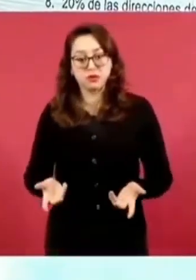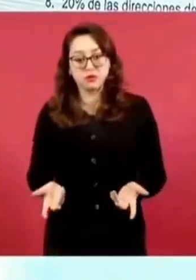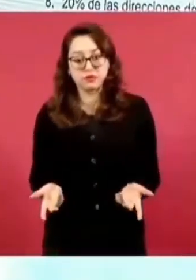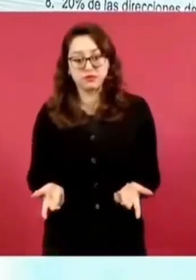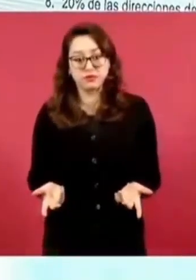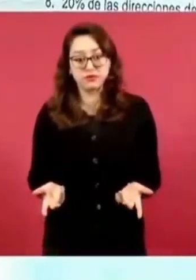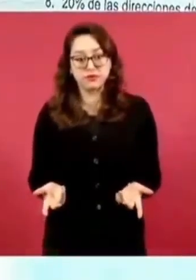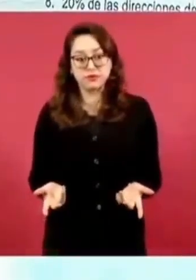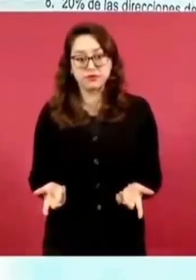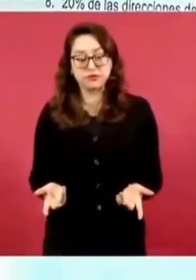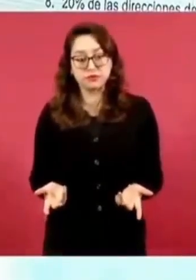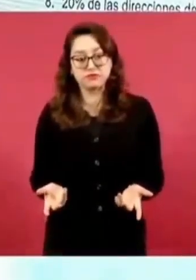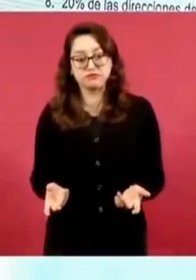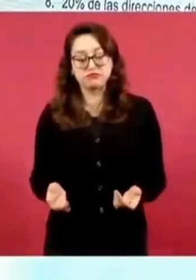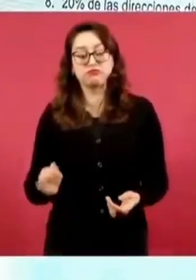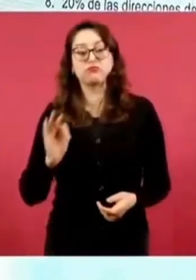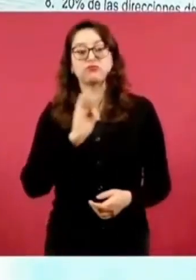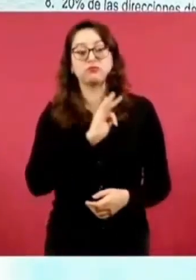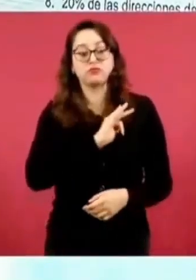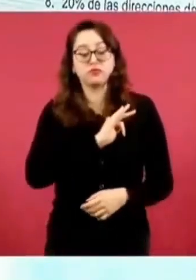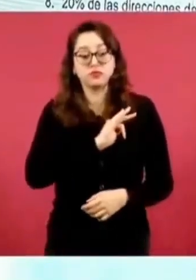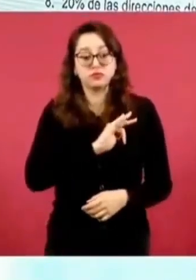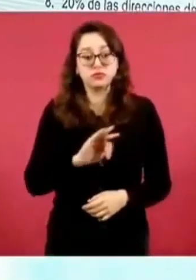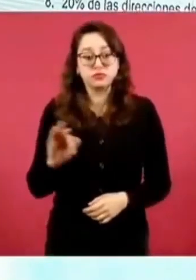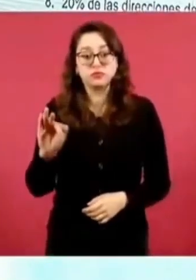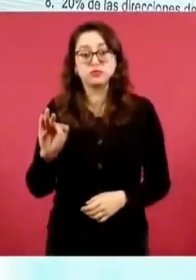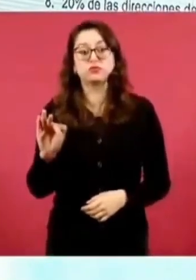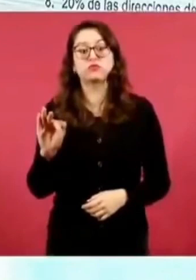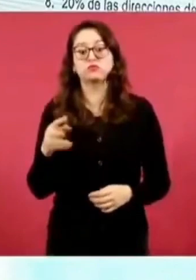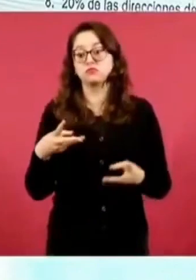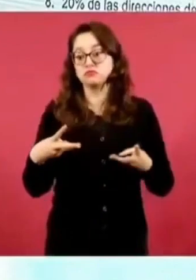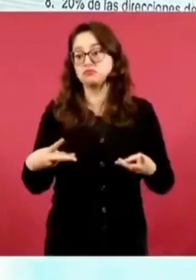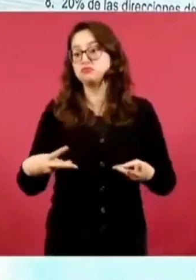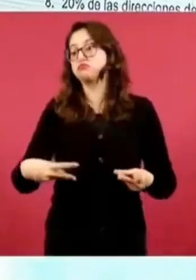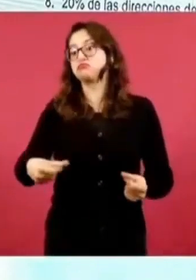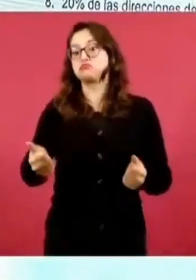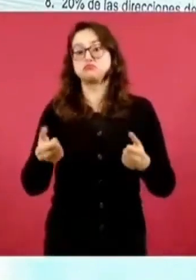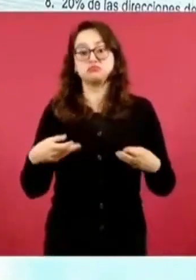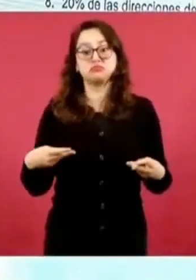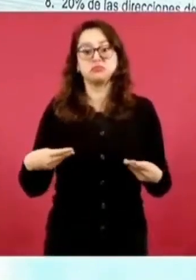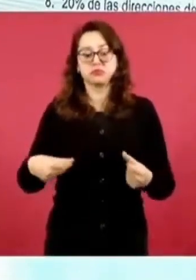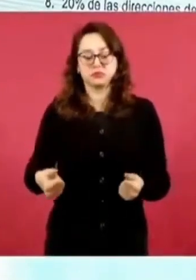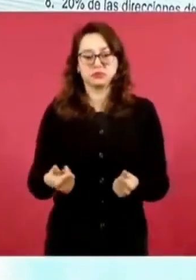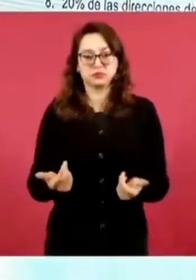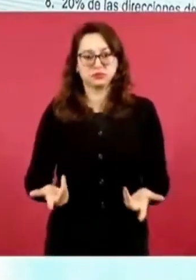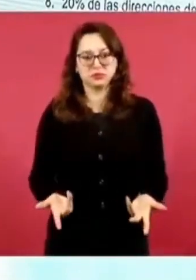y usan esa tarjeta que es